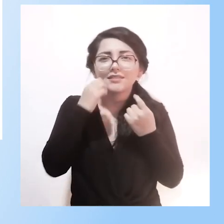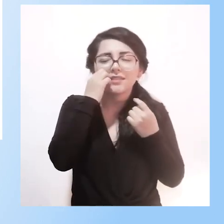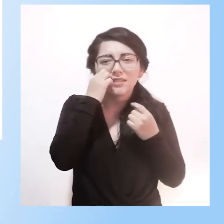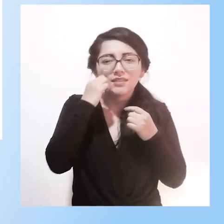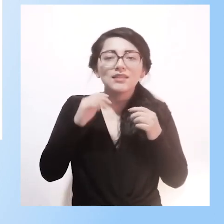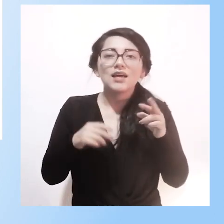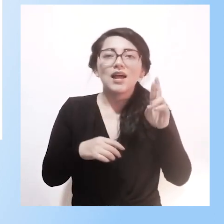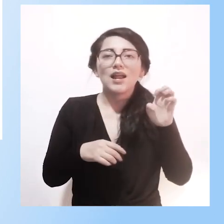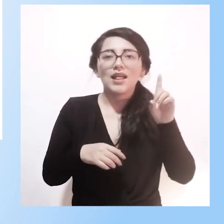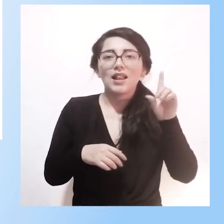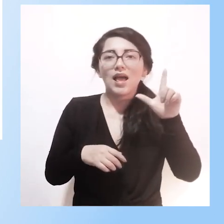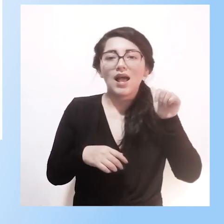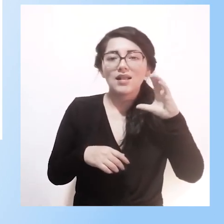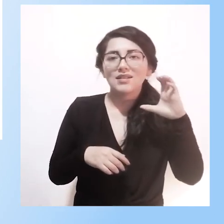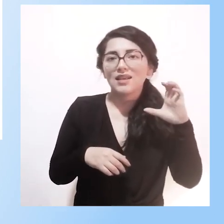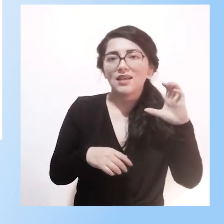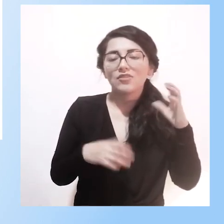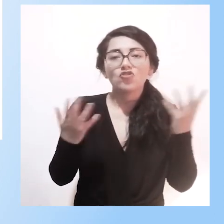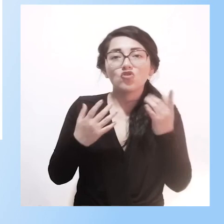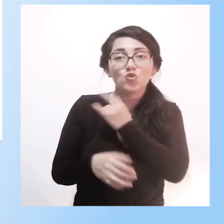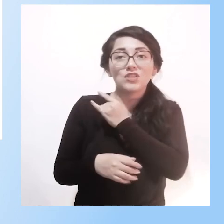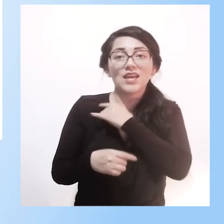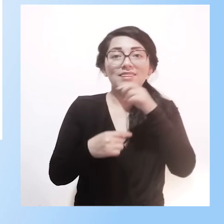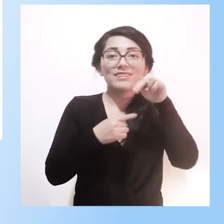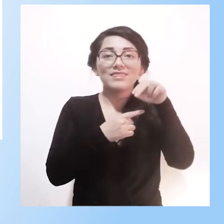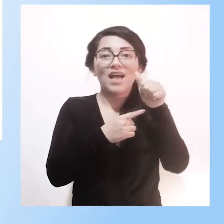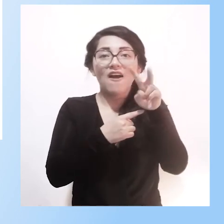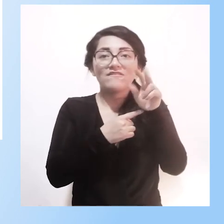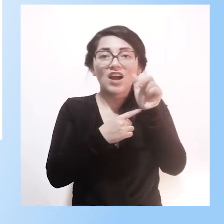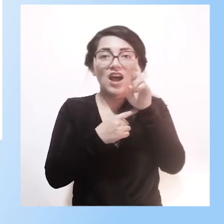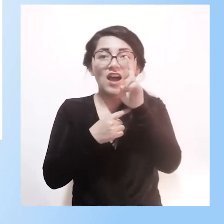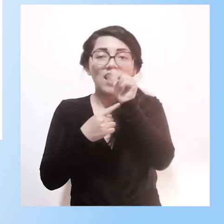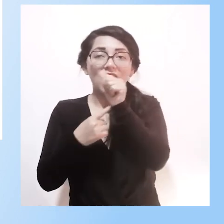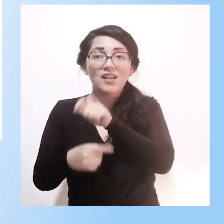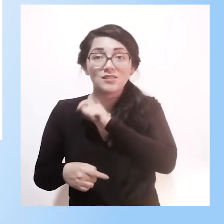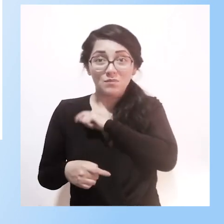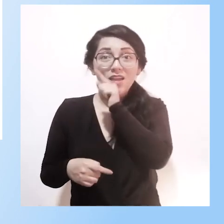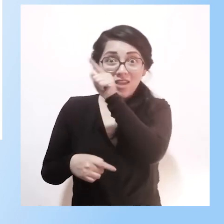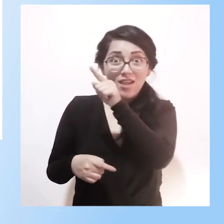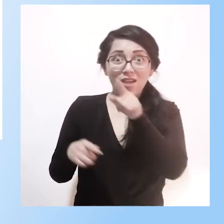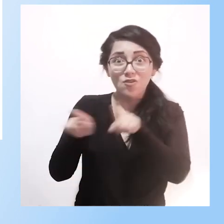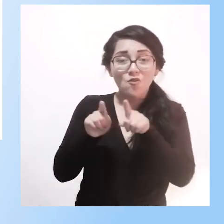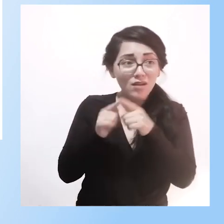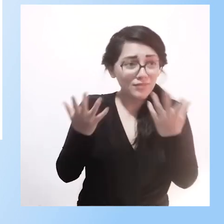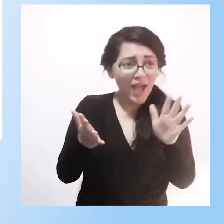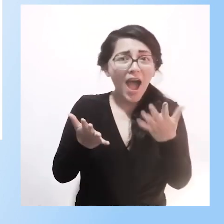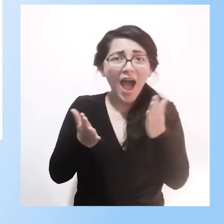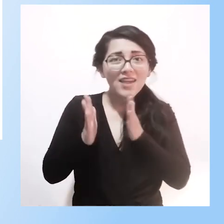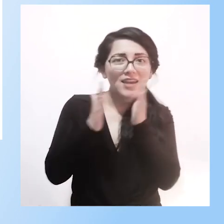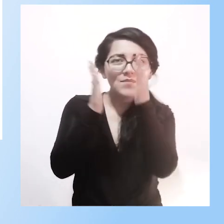Reddace de la Universidad de Navarra creo que por ahí está el camino